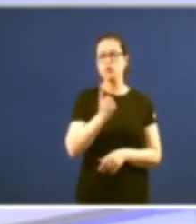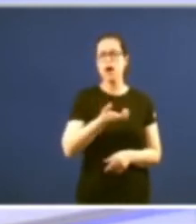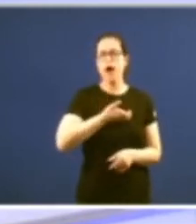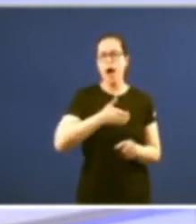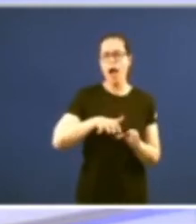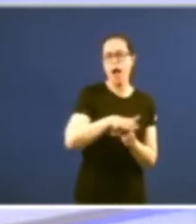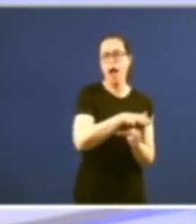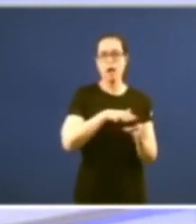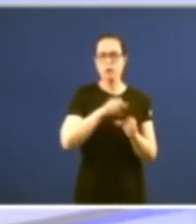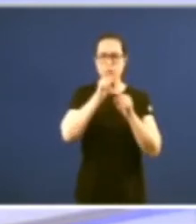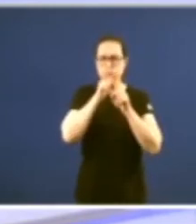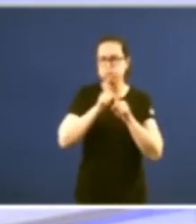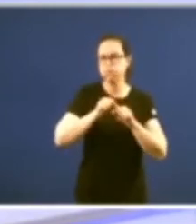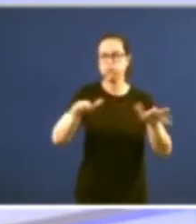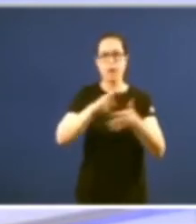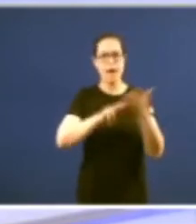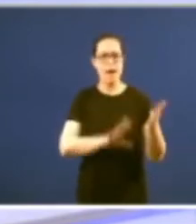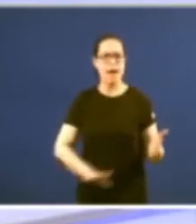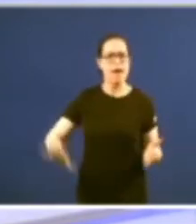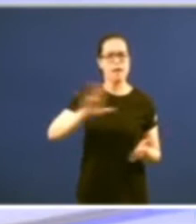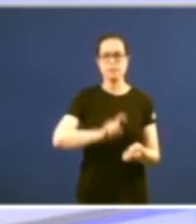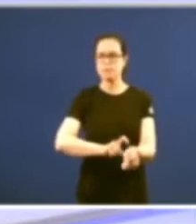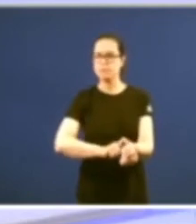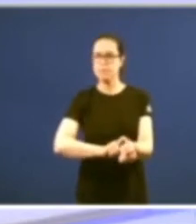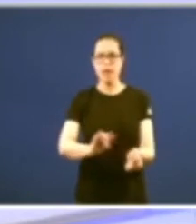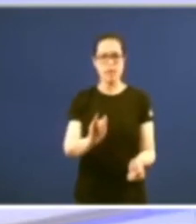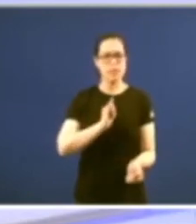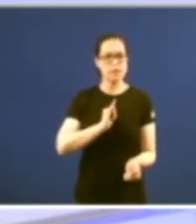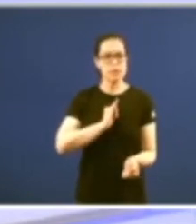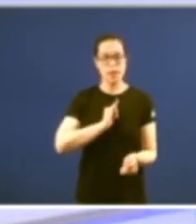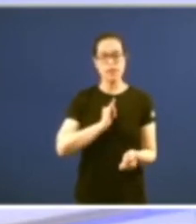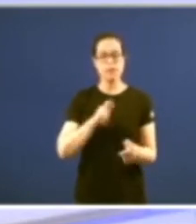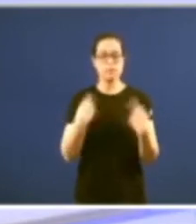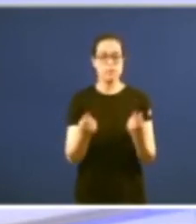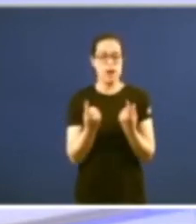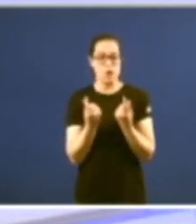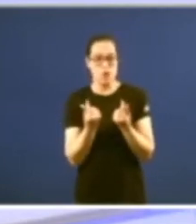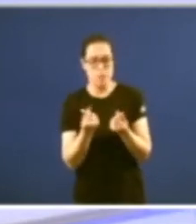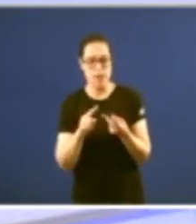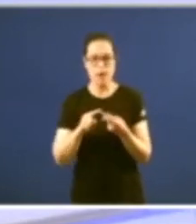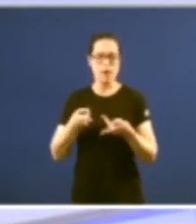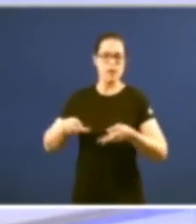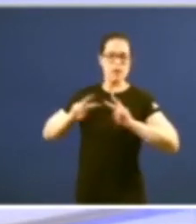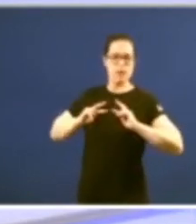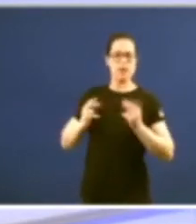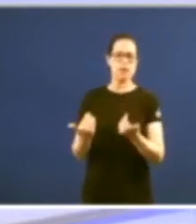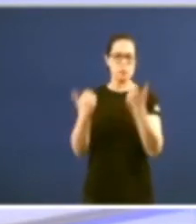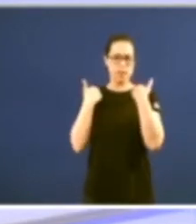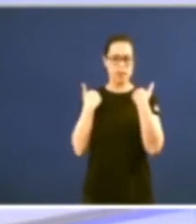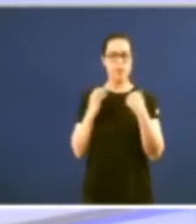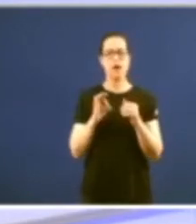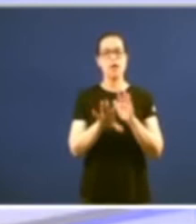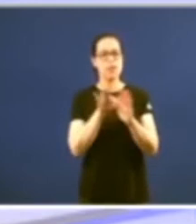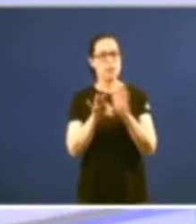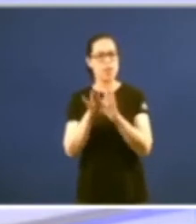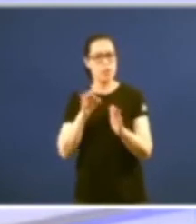construcción identitaria que se iría consolidando a medida que os medios económicos a transferencia de competencias e as decisións políticas